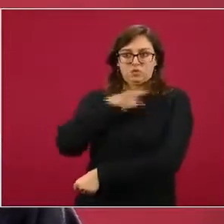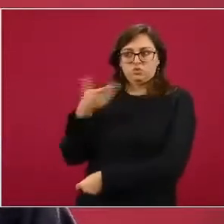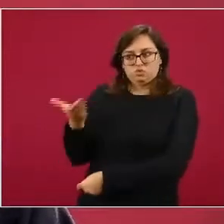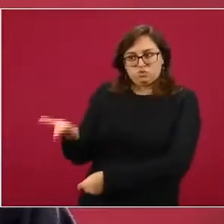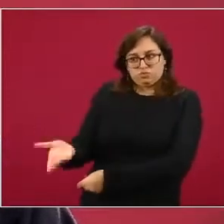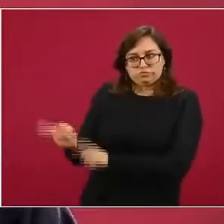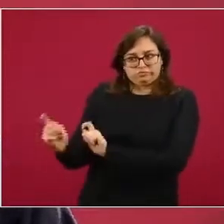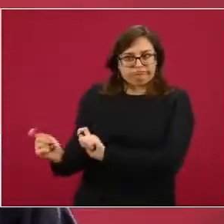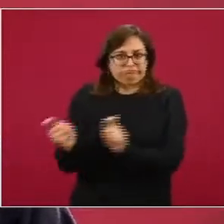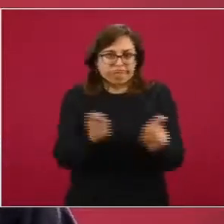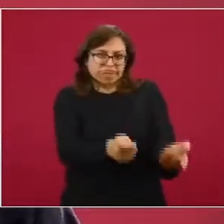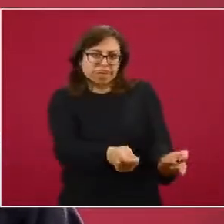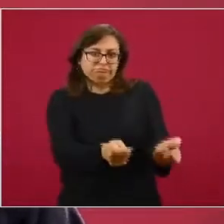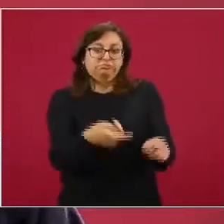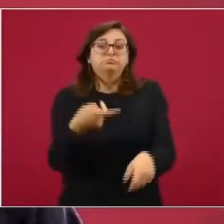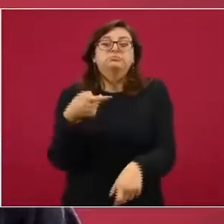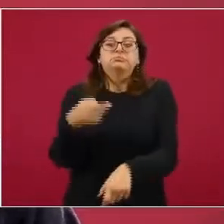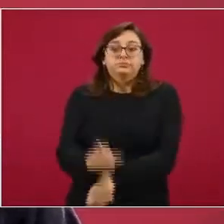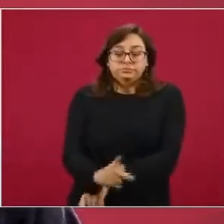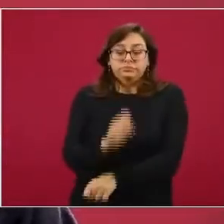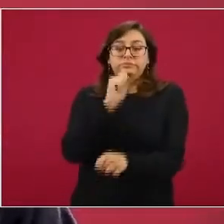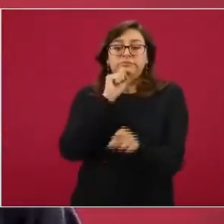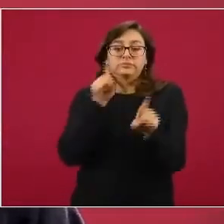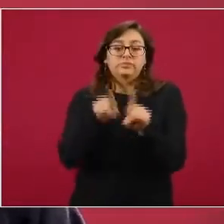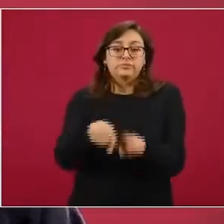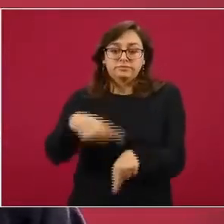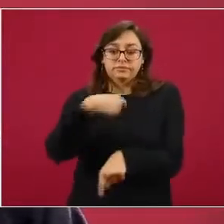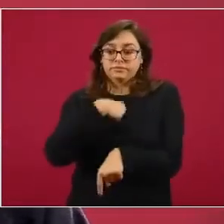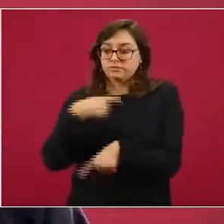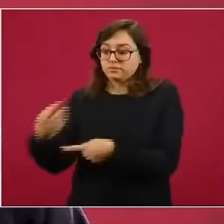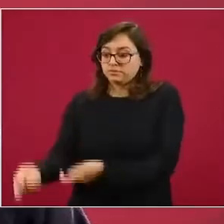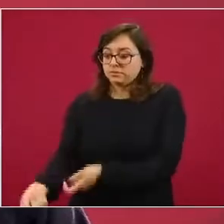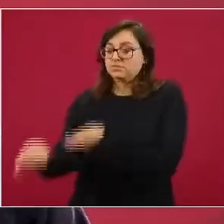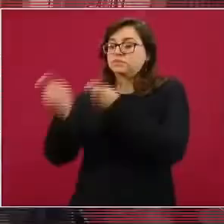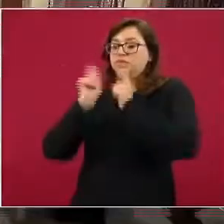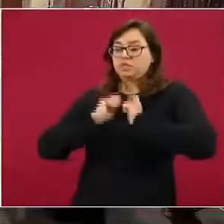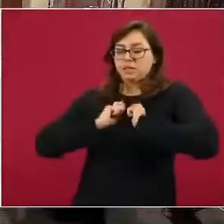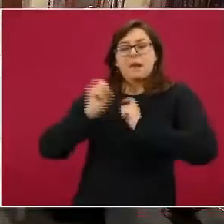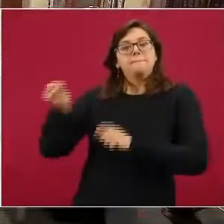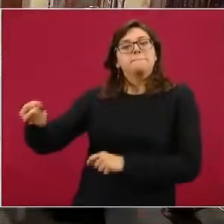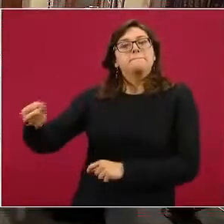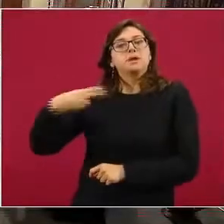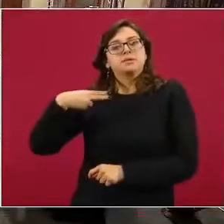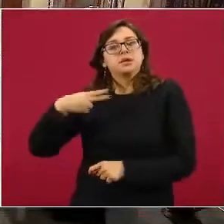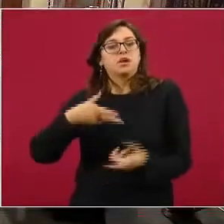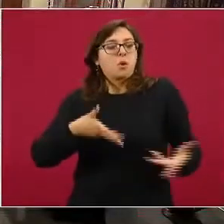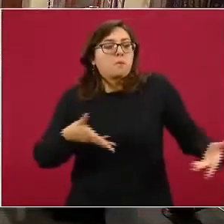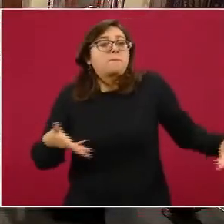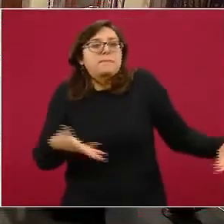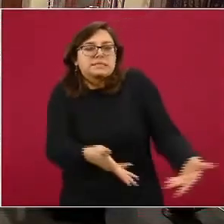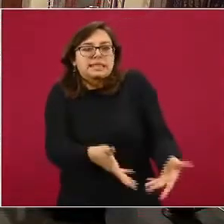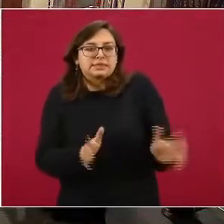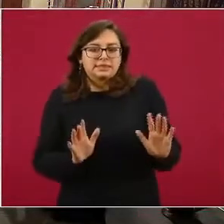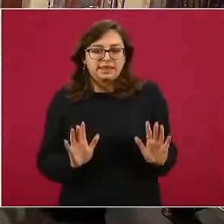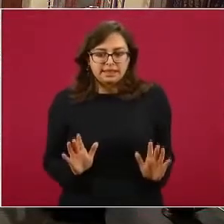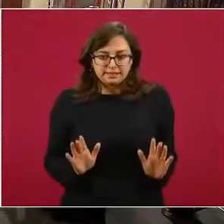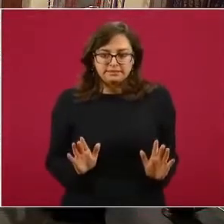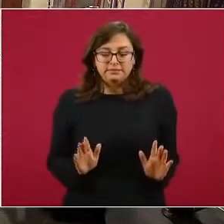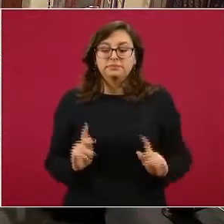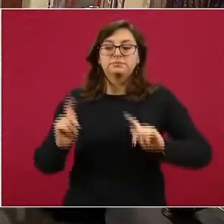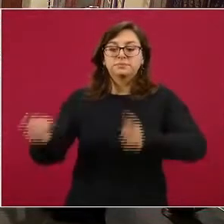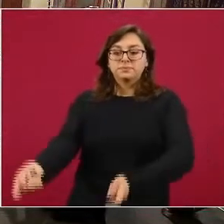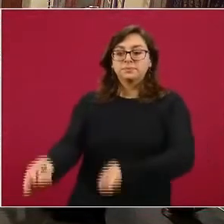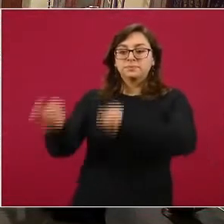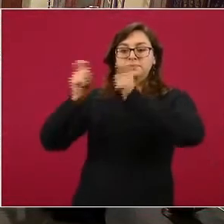lo cual considero un privilegio, presentar públicamente a las nuevas comisionadas. ¿Por qué me lo encomendó?